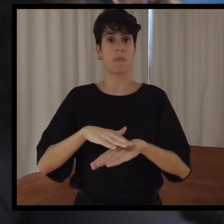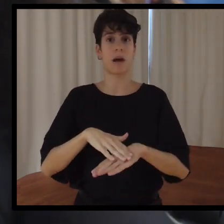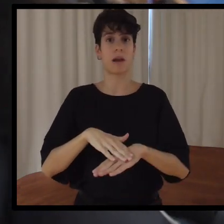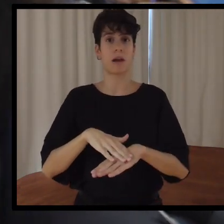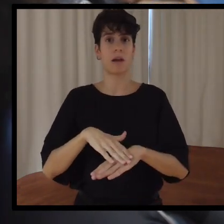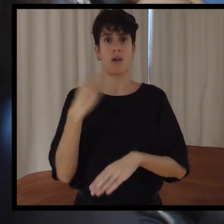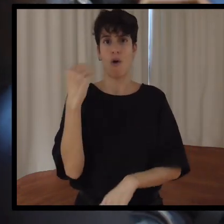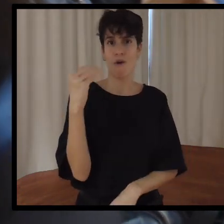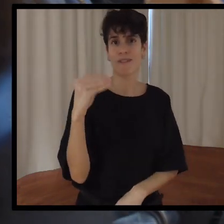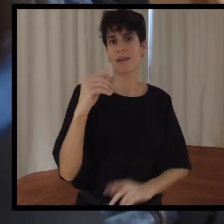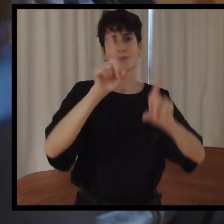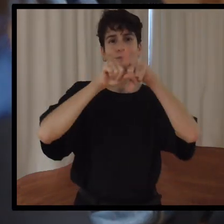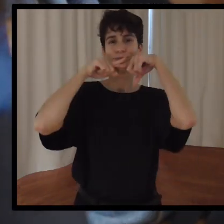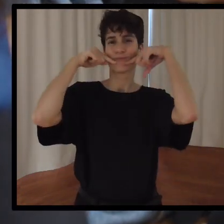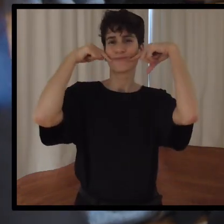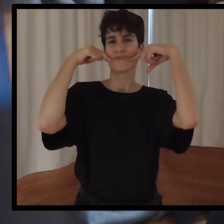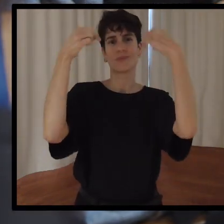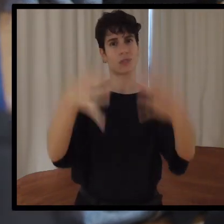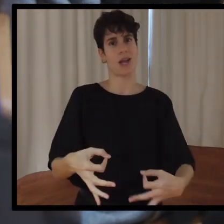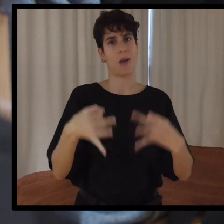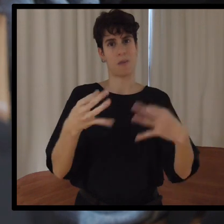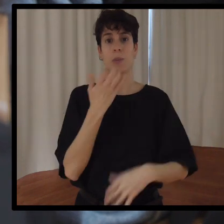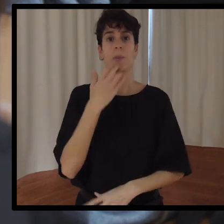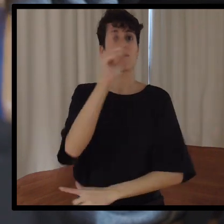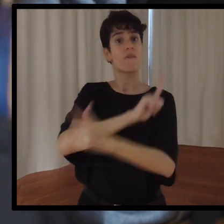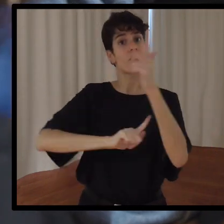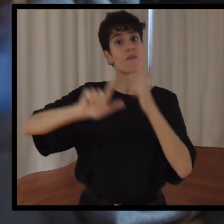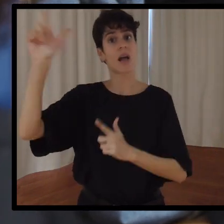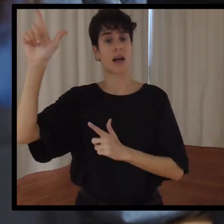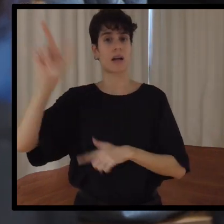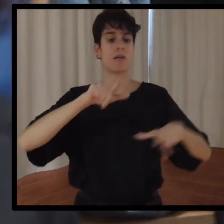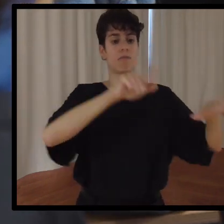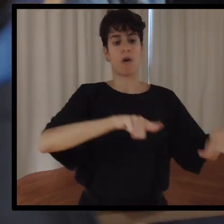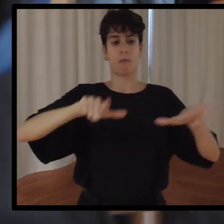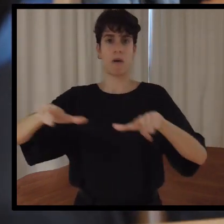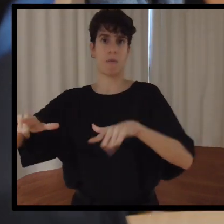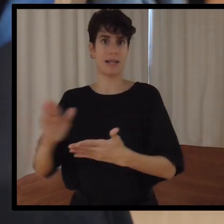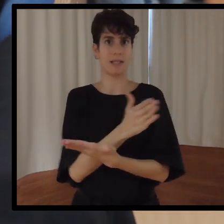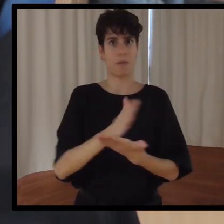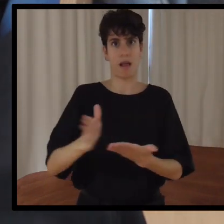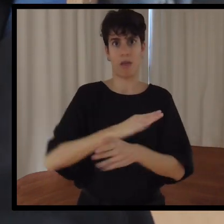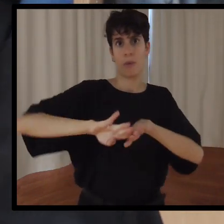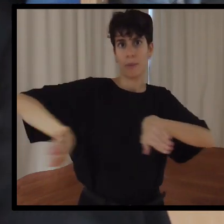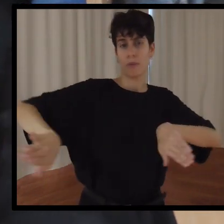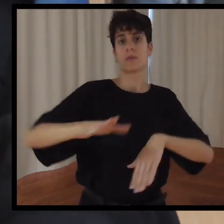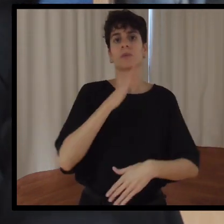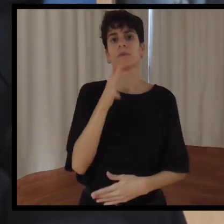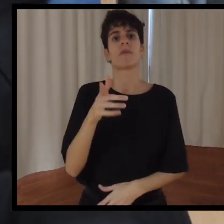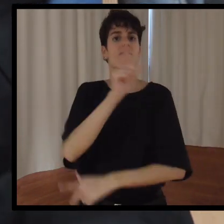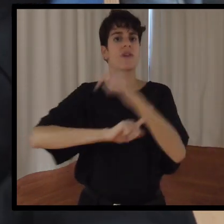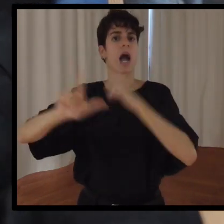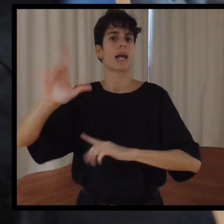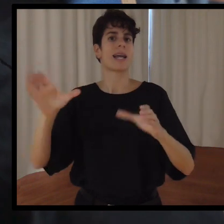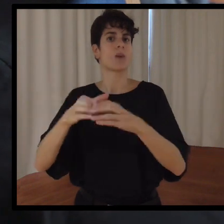siempre con una sonrisa en su cara. En los viajes no dividimos las parcelas, porque realmente no es un viaje de un